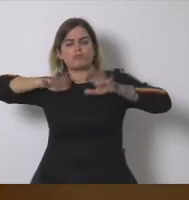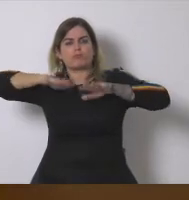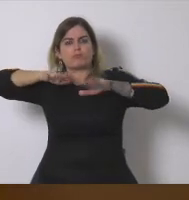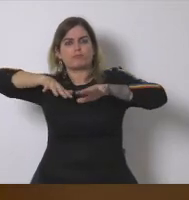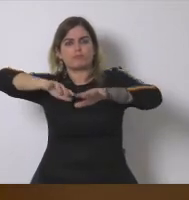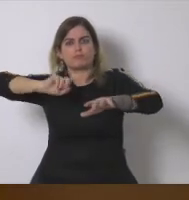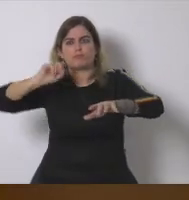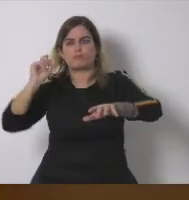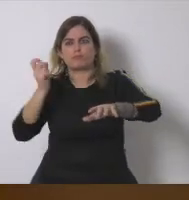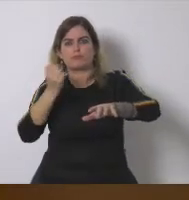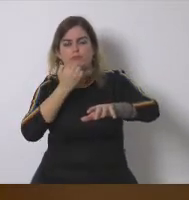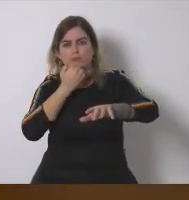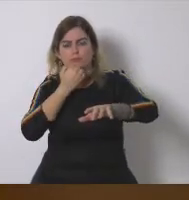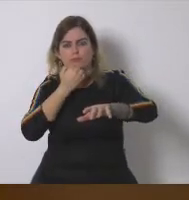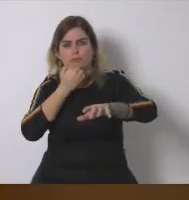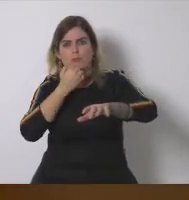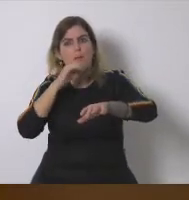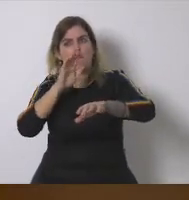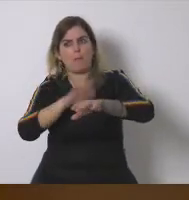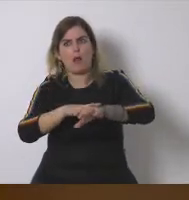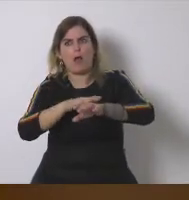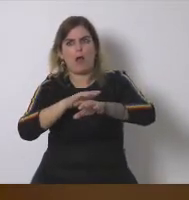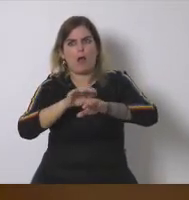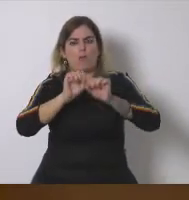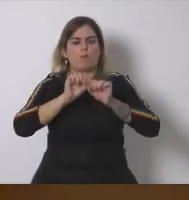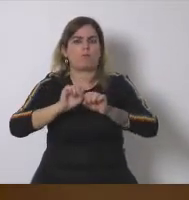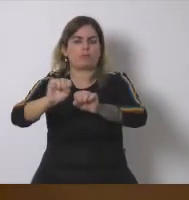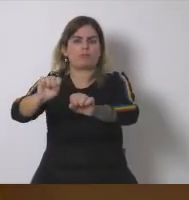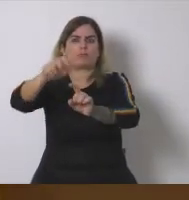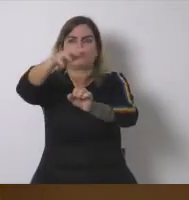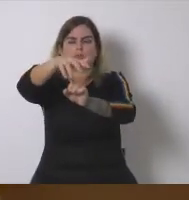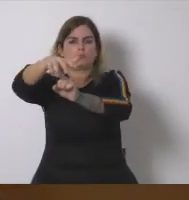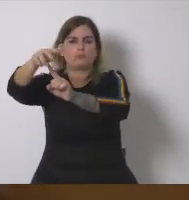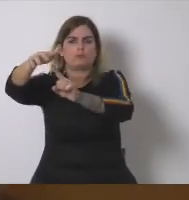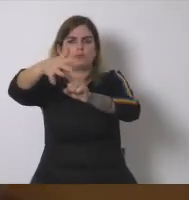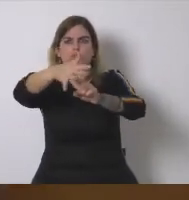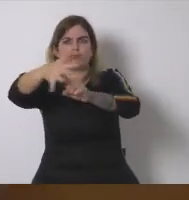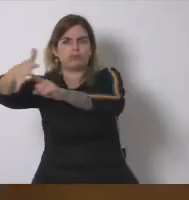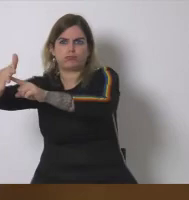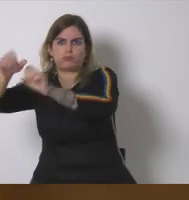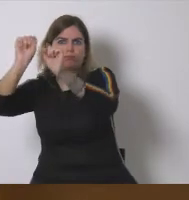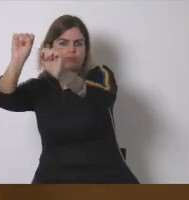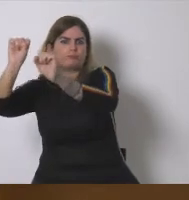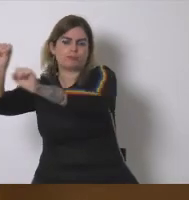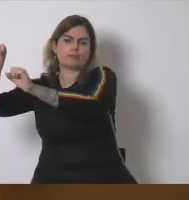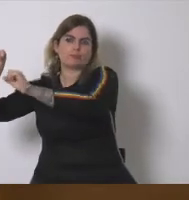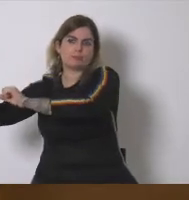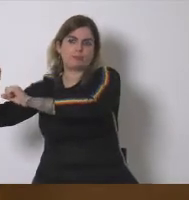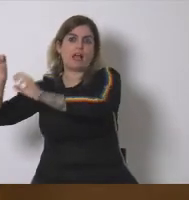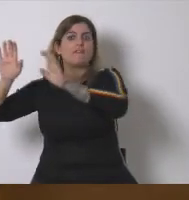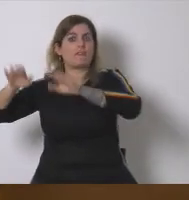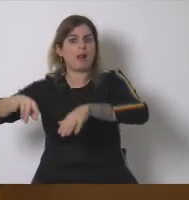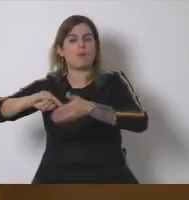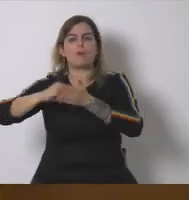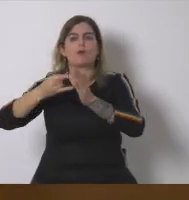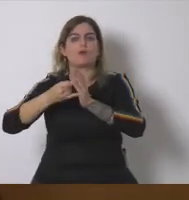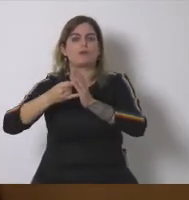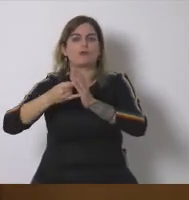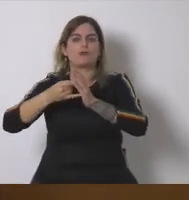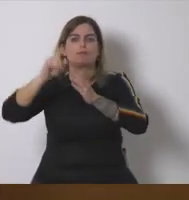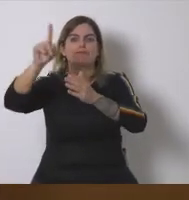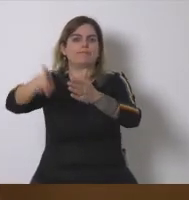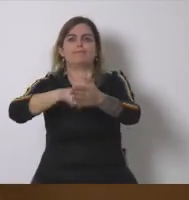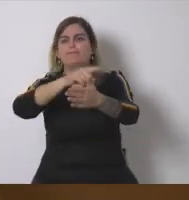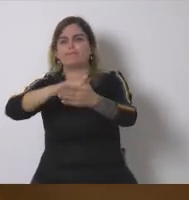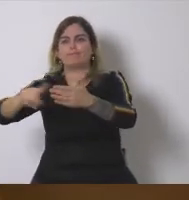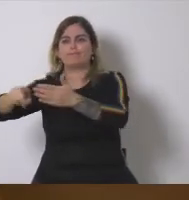a nivel del territorio para intentar impedirlos estos proyectos en su momento